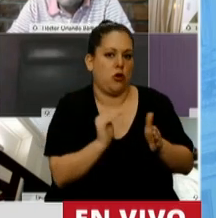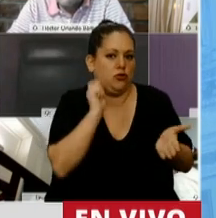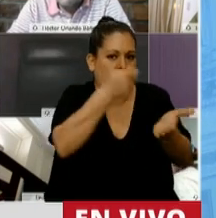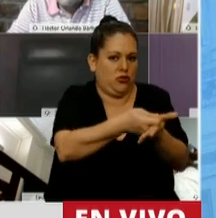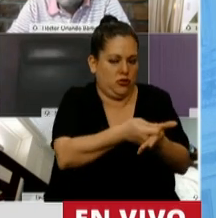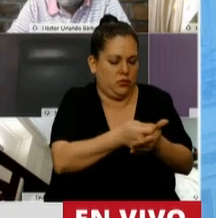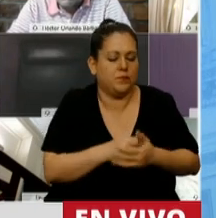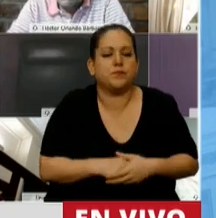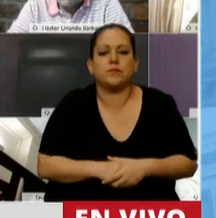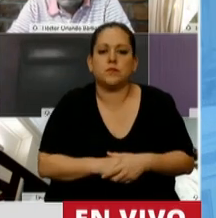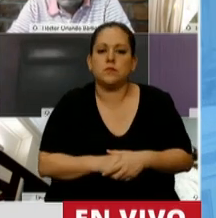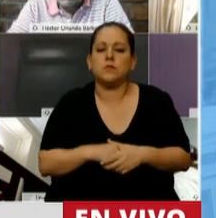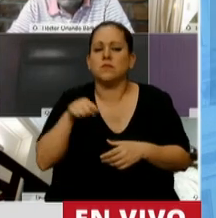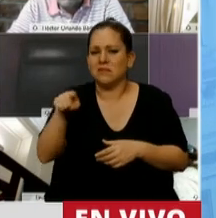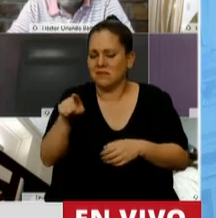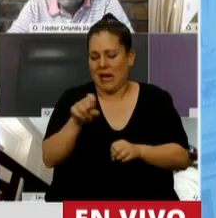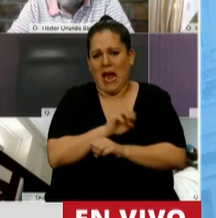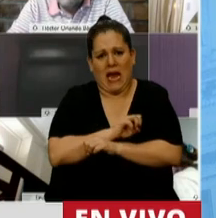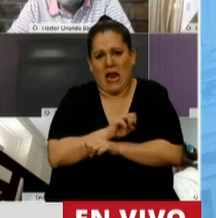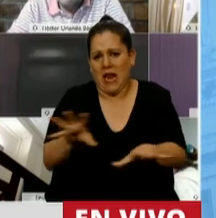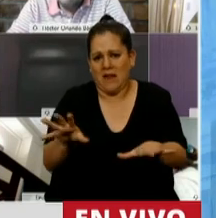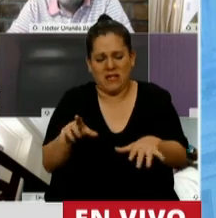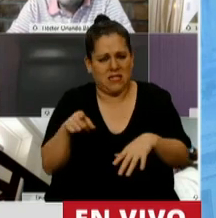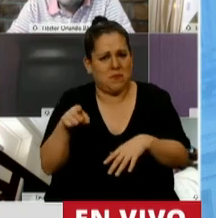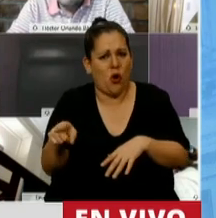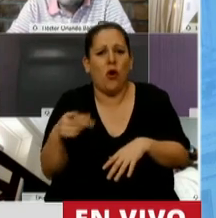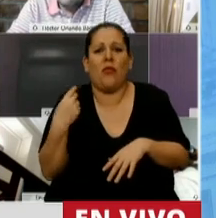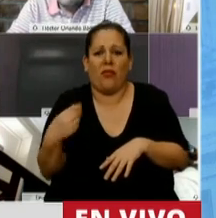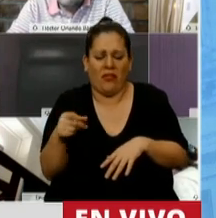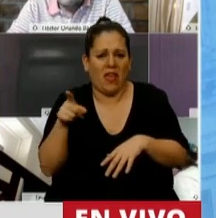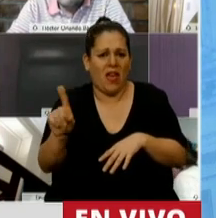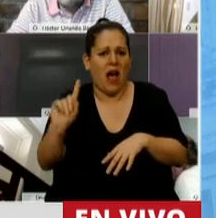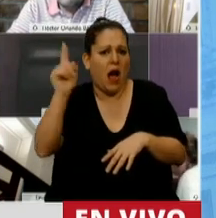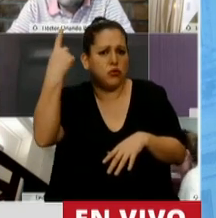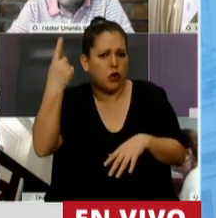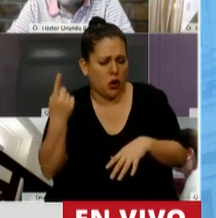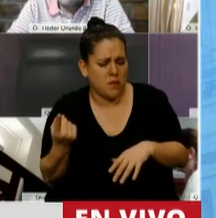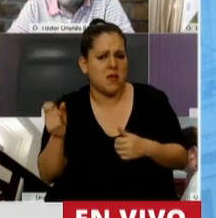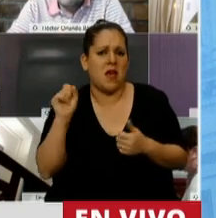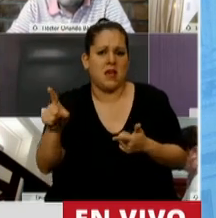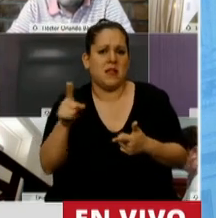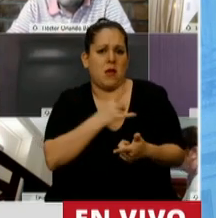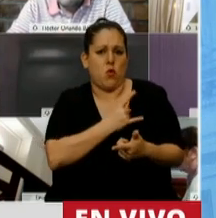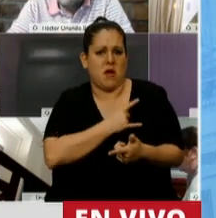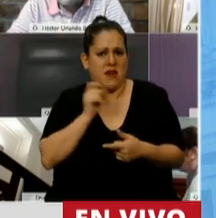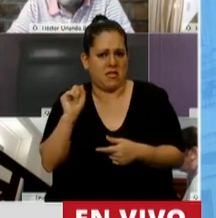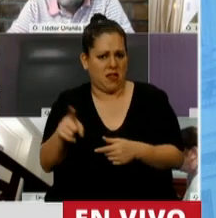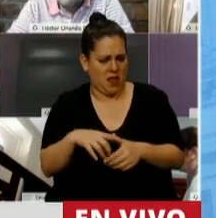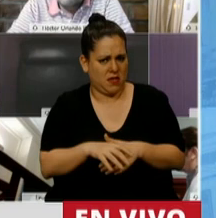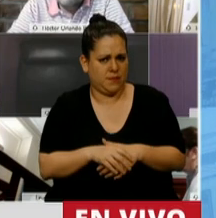presupuesto universitario es la gravísima intromisión en la autonomía y en la autarquía de las universidades.